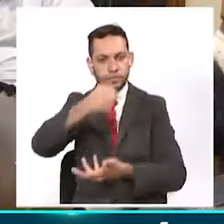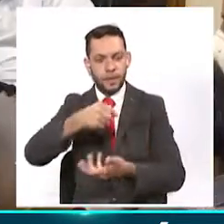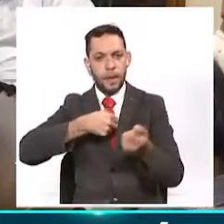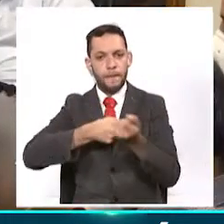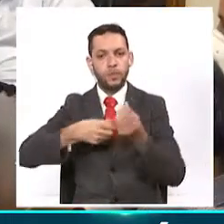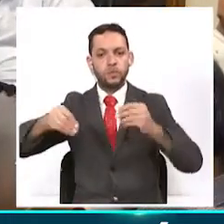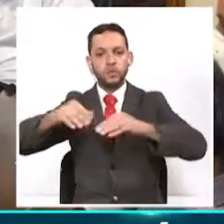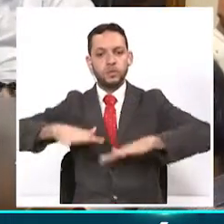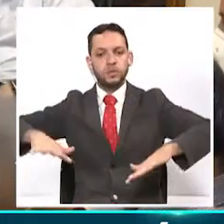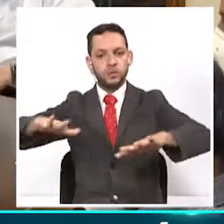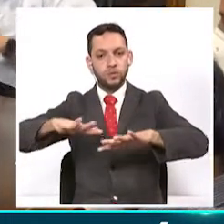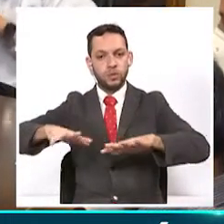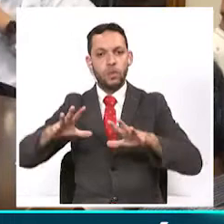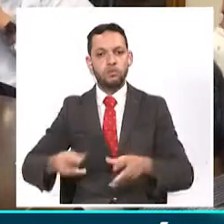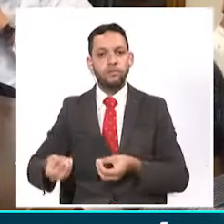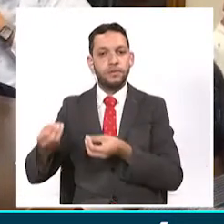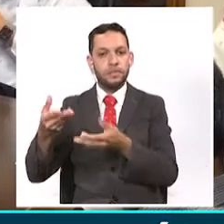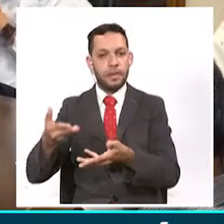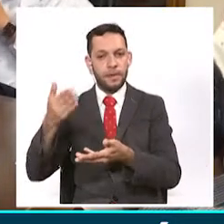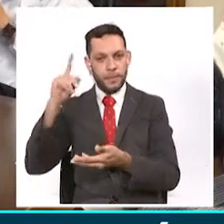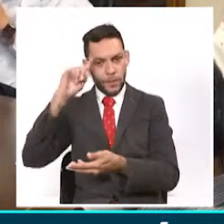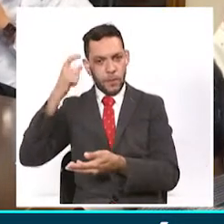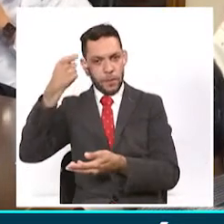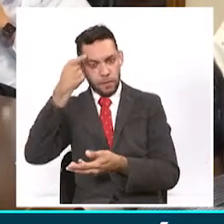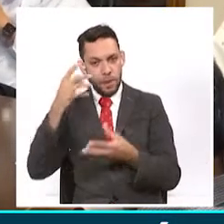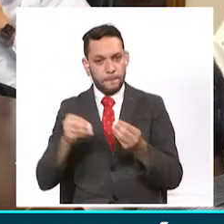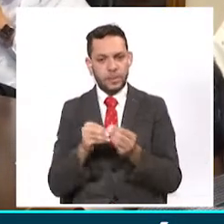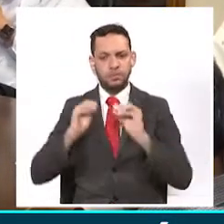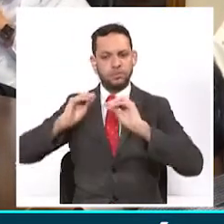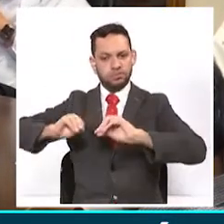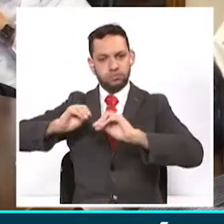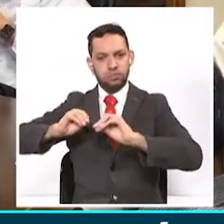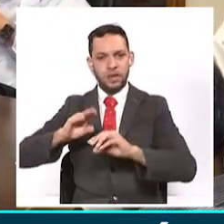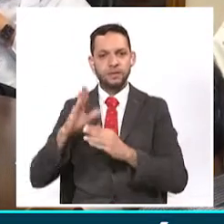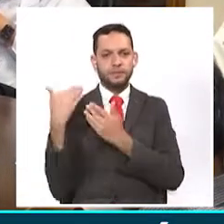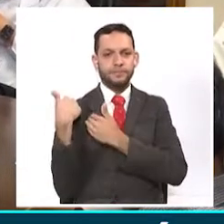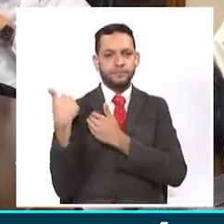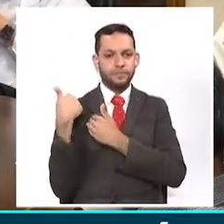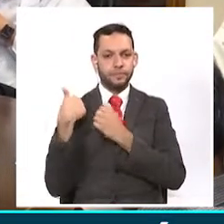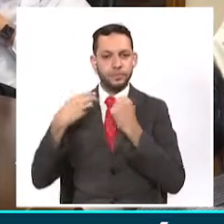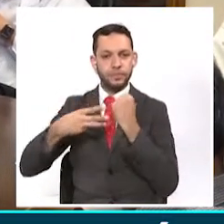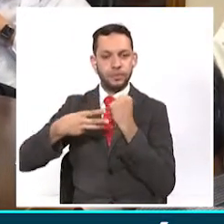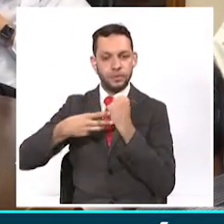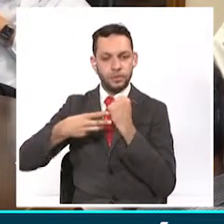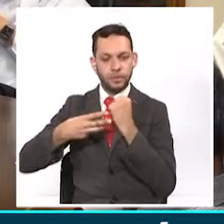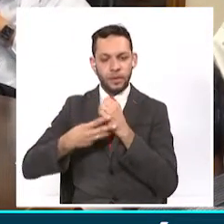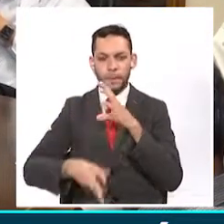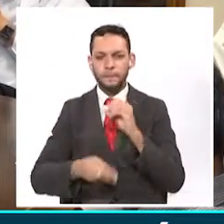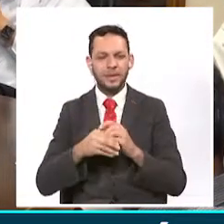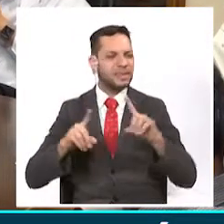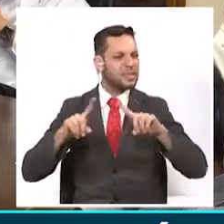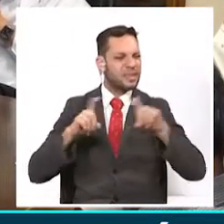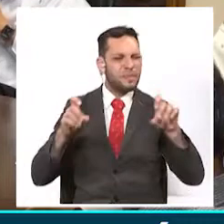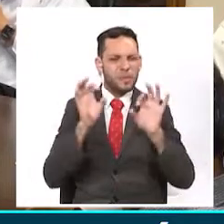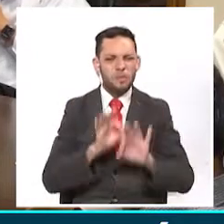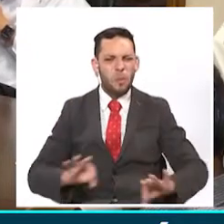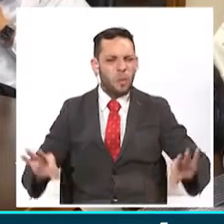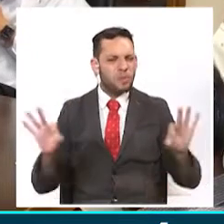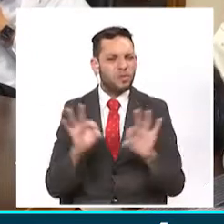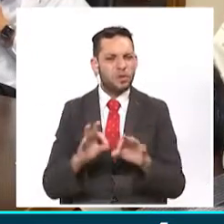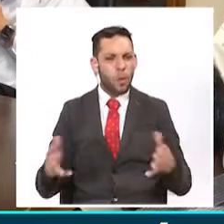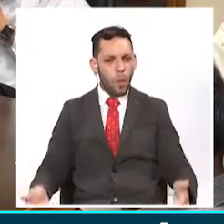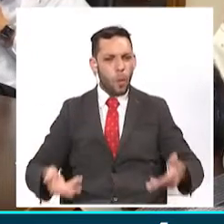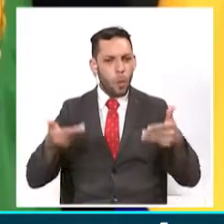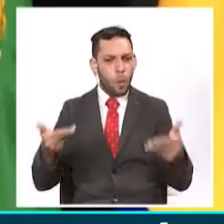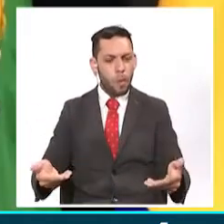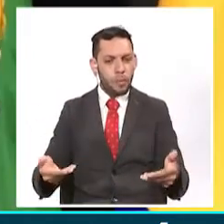parte de la Gobernación y la formación por parte del SENA. Otro tema supremamente importante tiene que ver con el